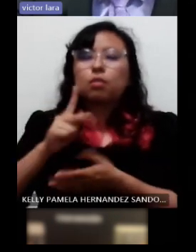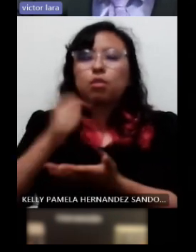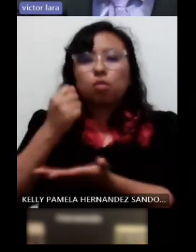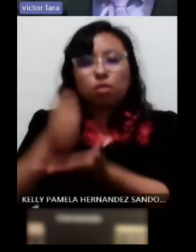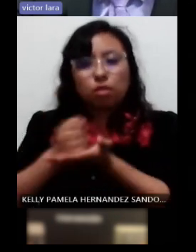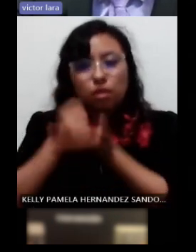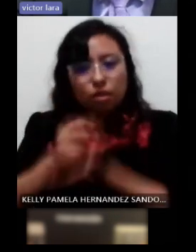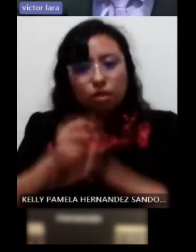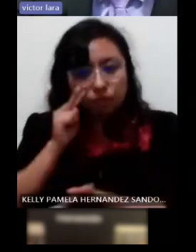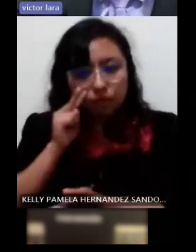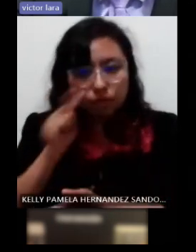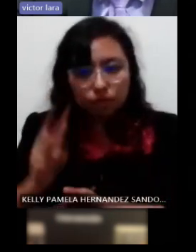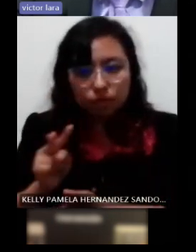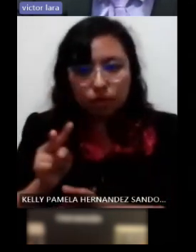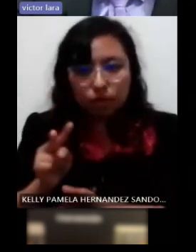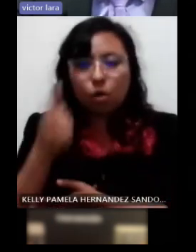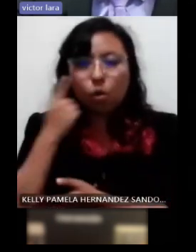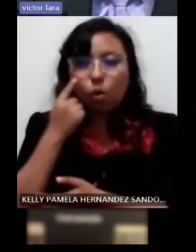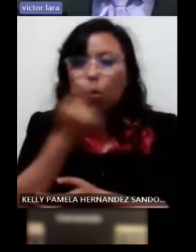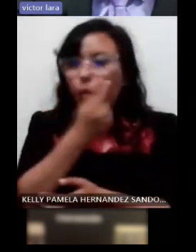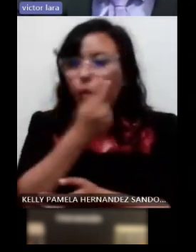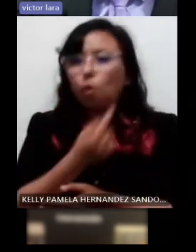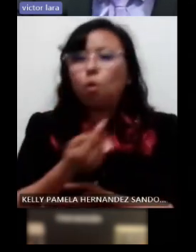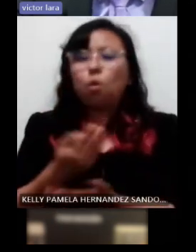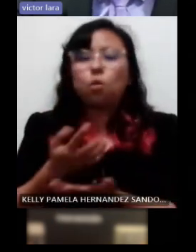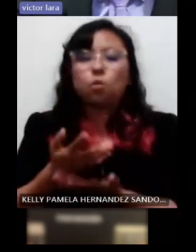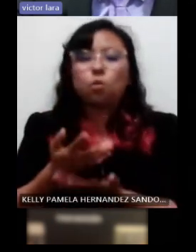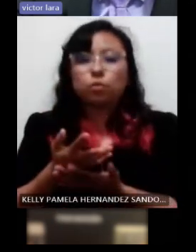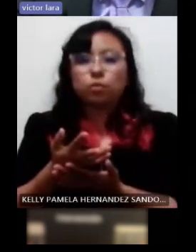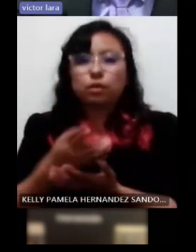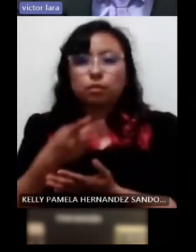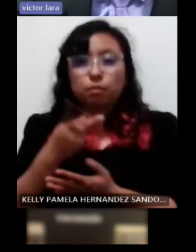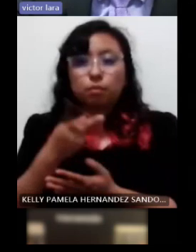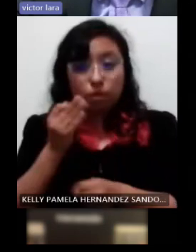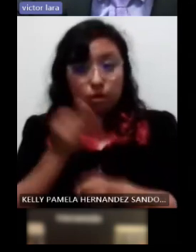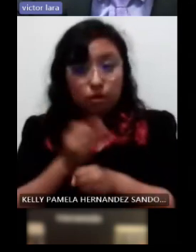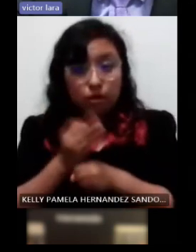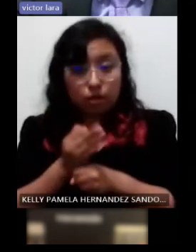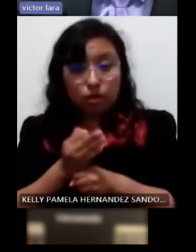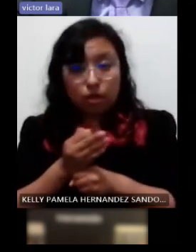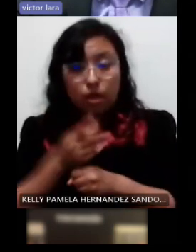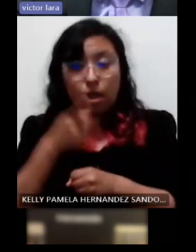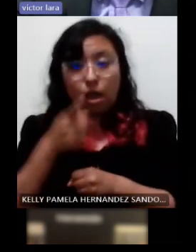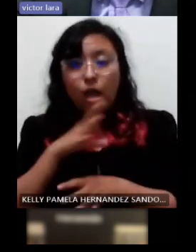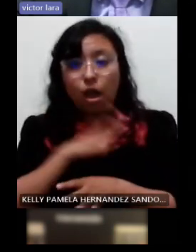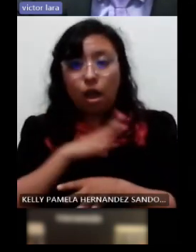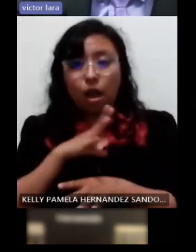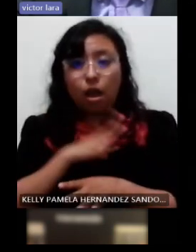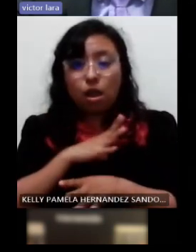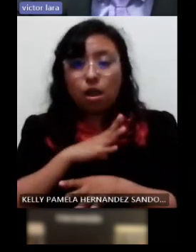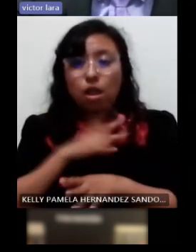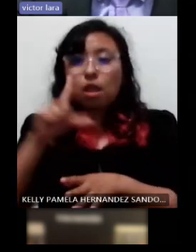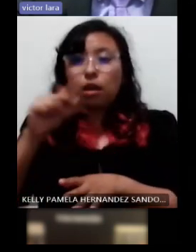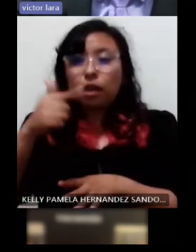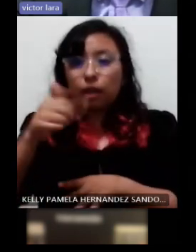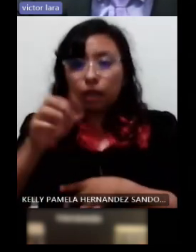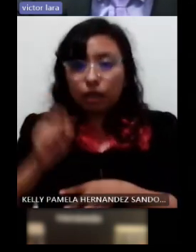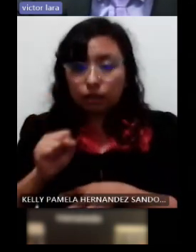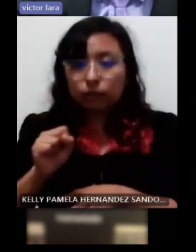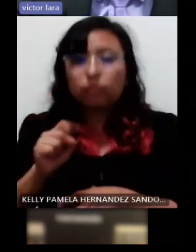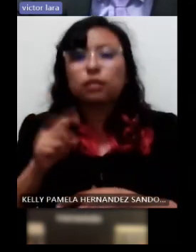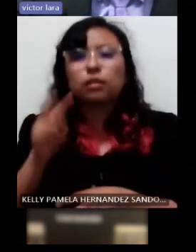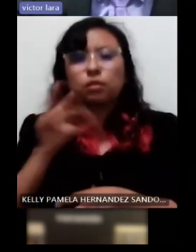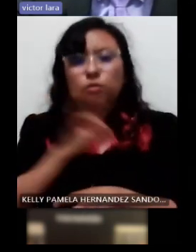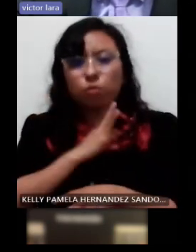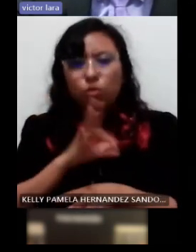el mejor tratamiento óptico entonces aquí nosotros al paciente le prestamos unas ligas para que las pueda ir